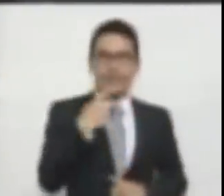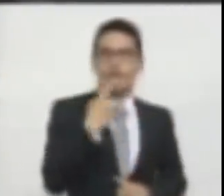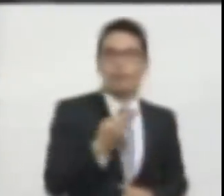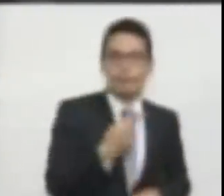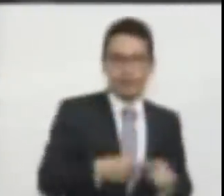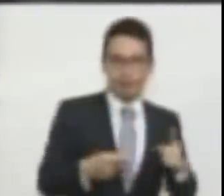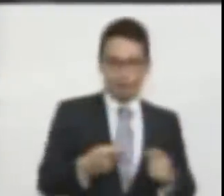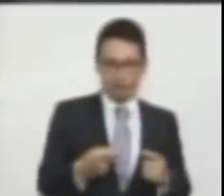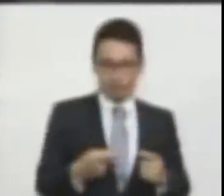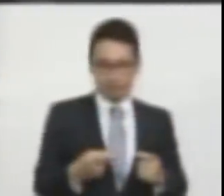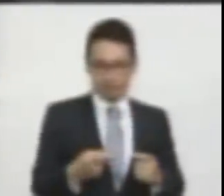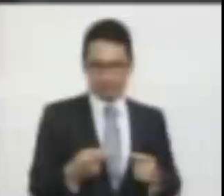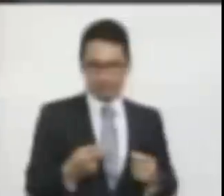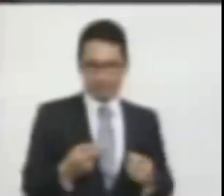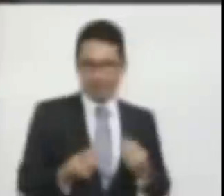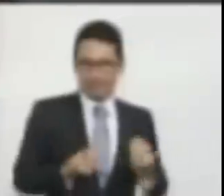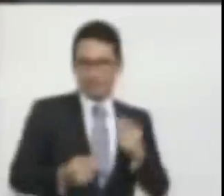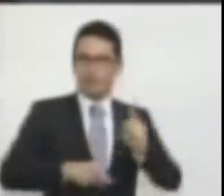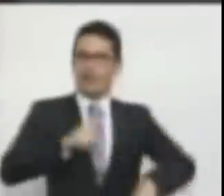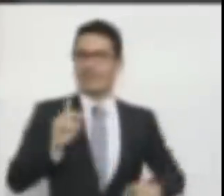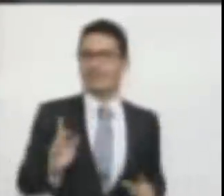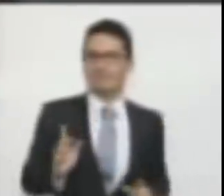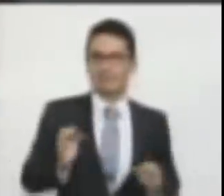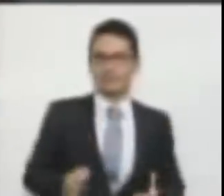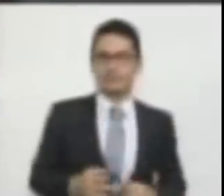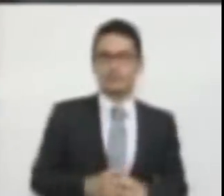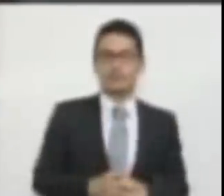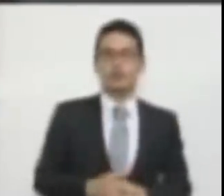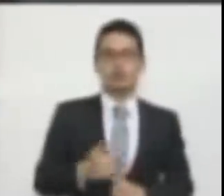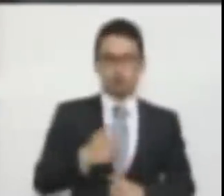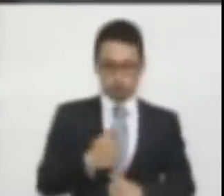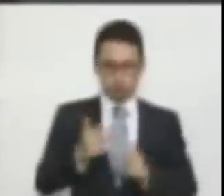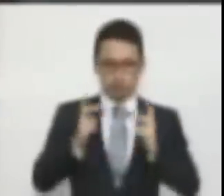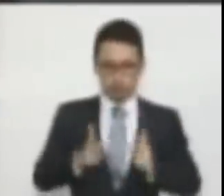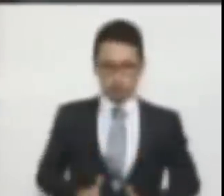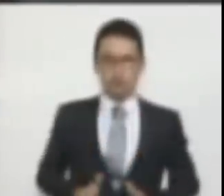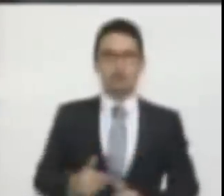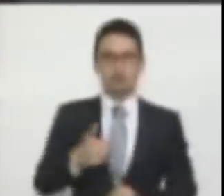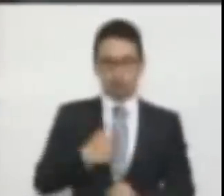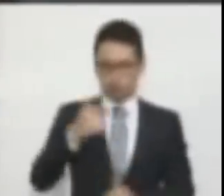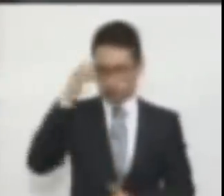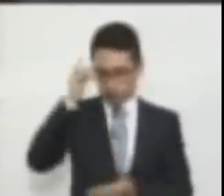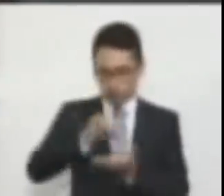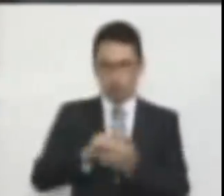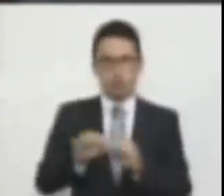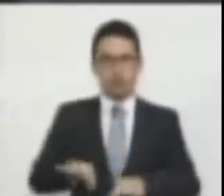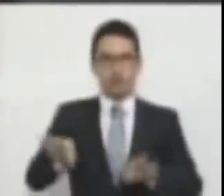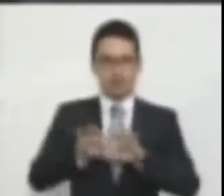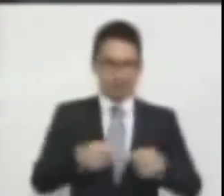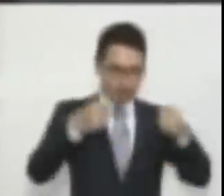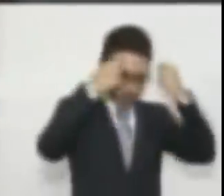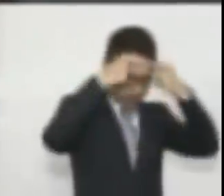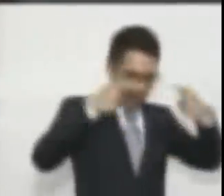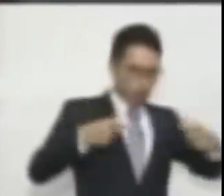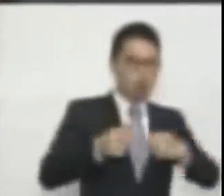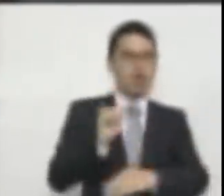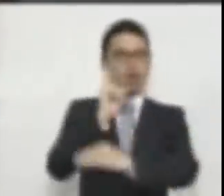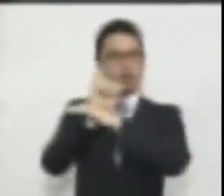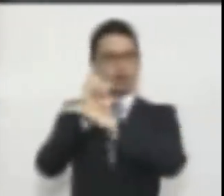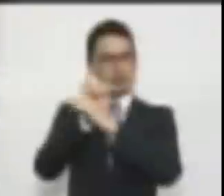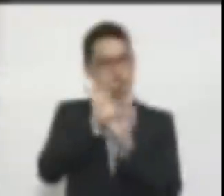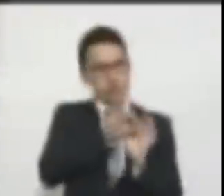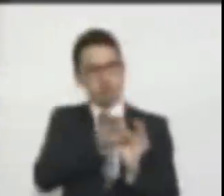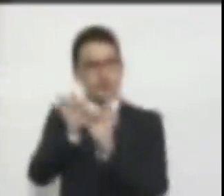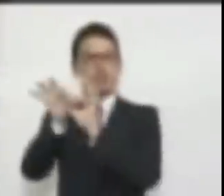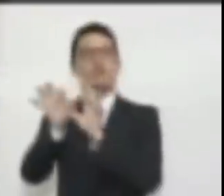Yo soy una persona que cree que en las buenas relaciones Iglesias y Estado, voy